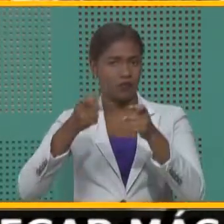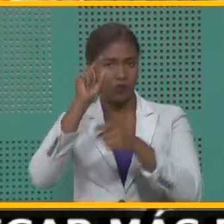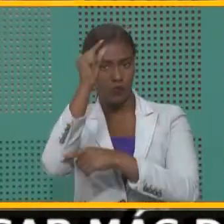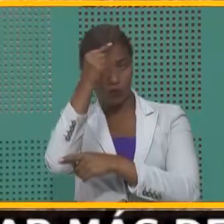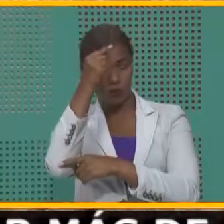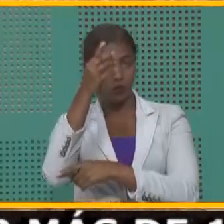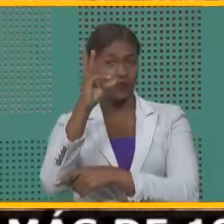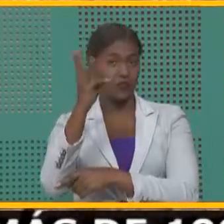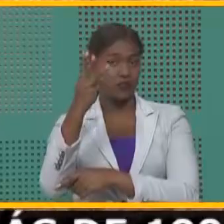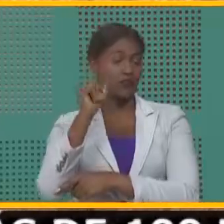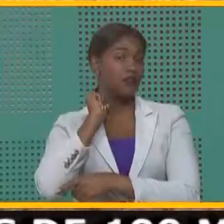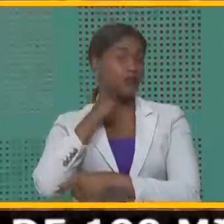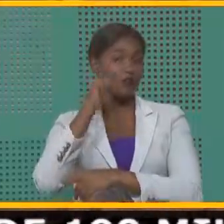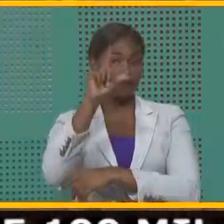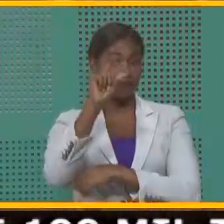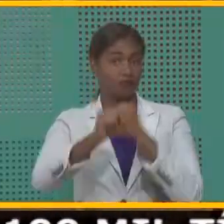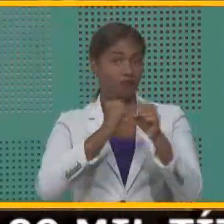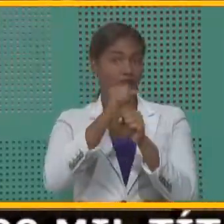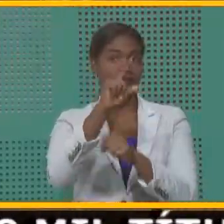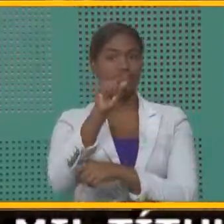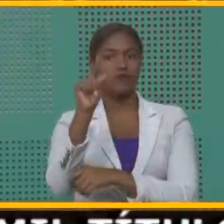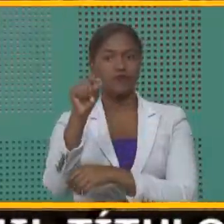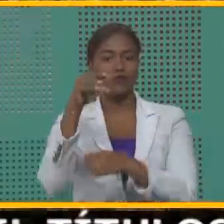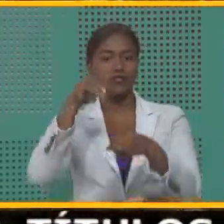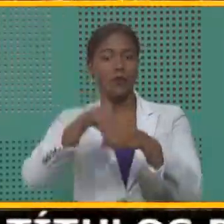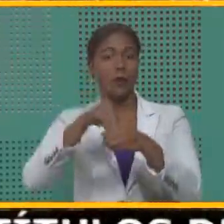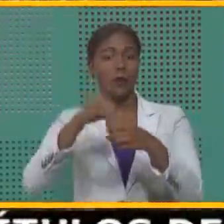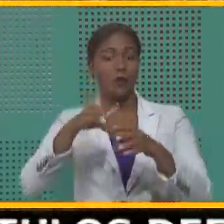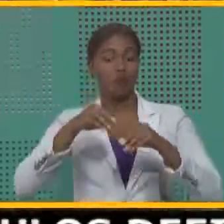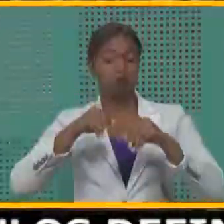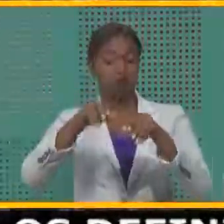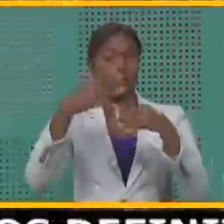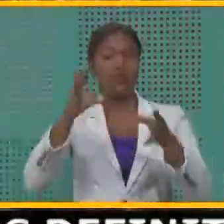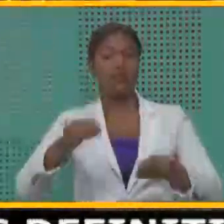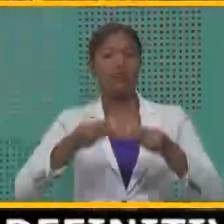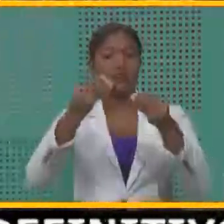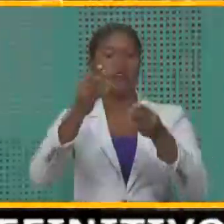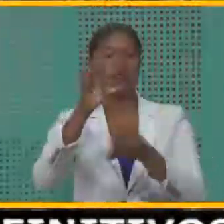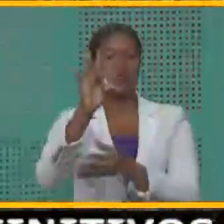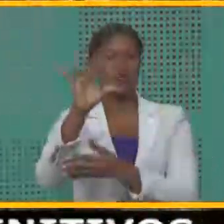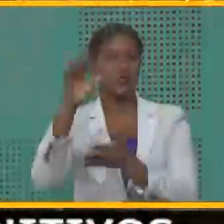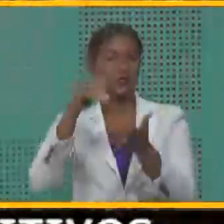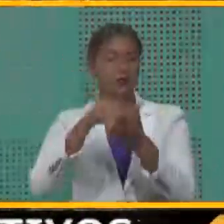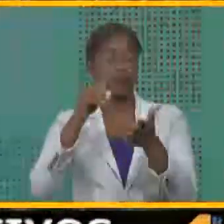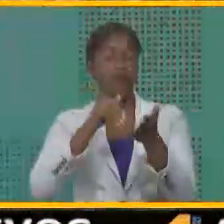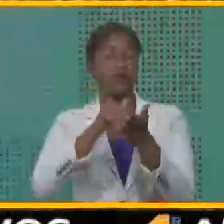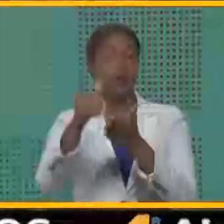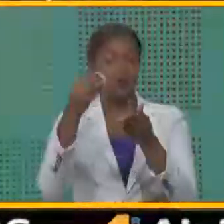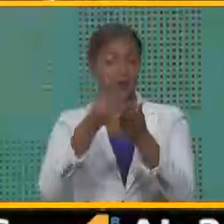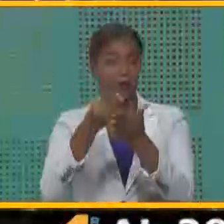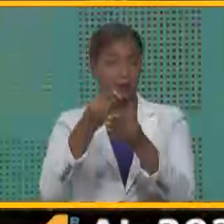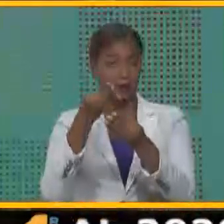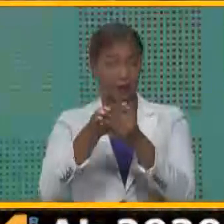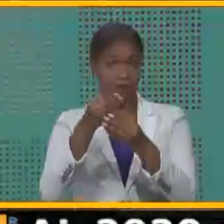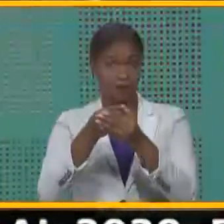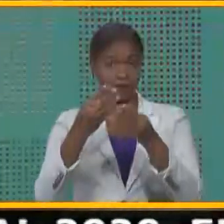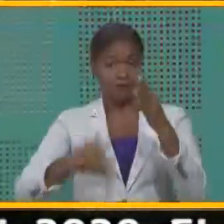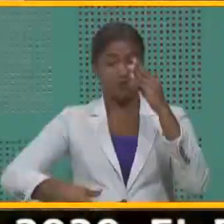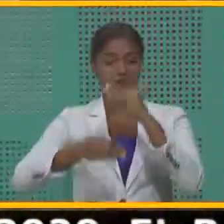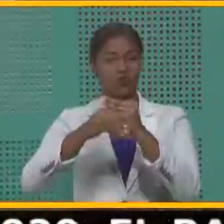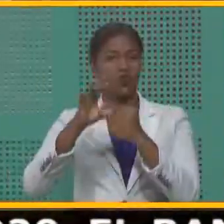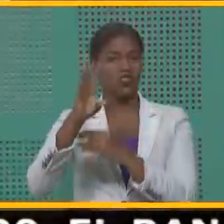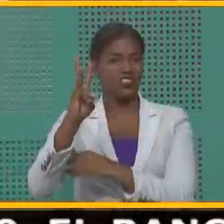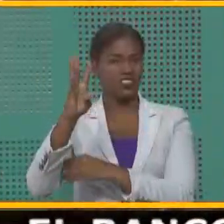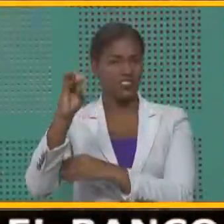el 16 de agosto de 2020, el Banco Agrícola habrá hecho entrega de 85 mil millones de pesos que sumados a los 60 mil millones de